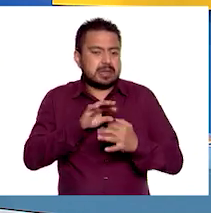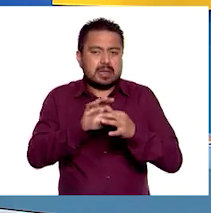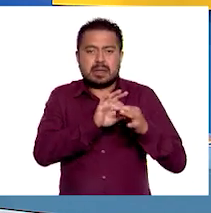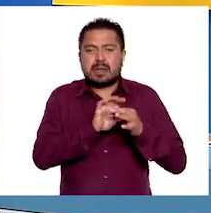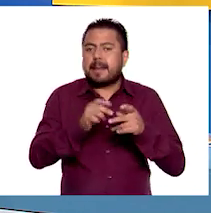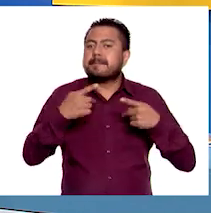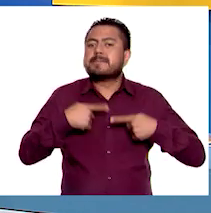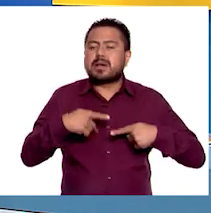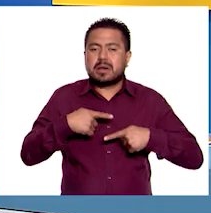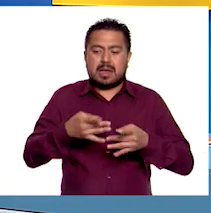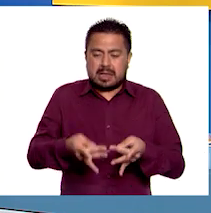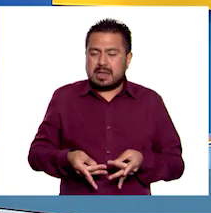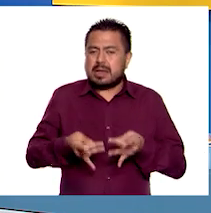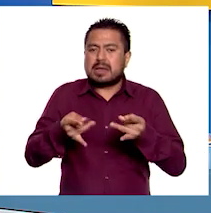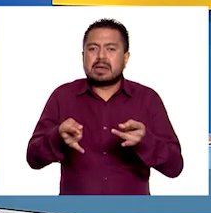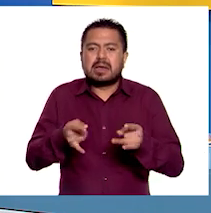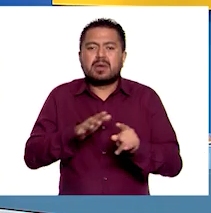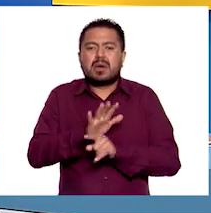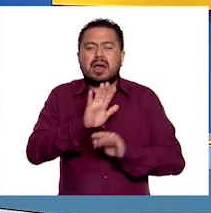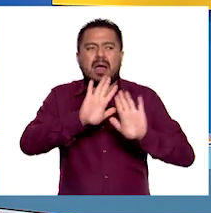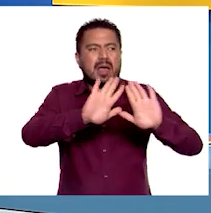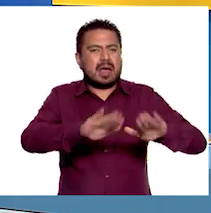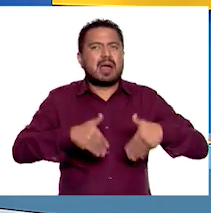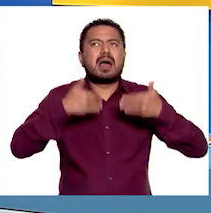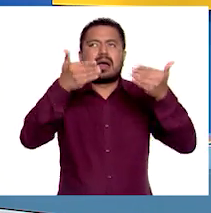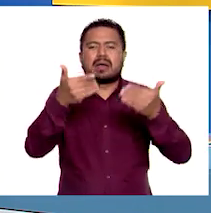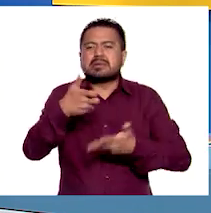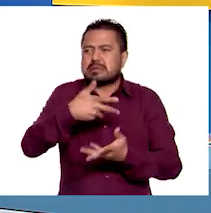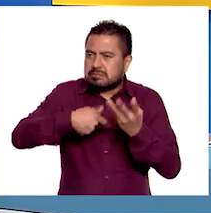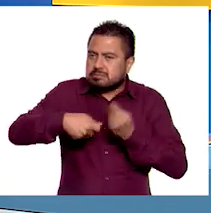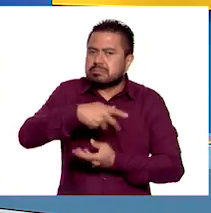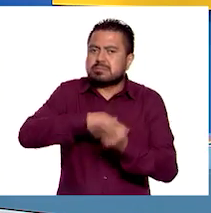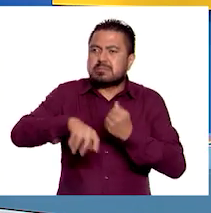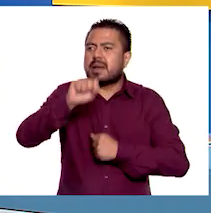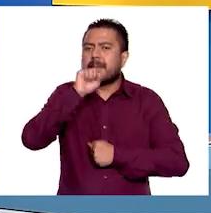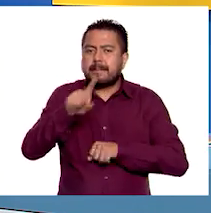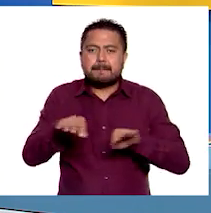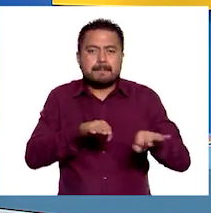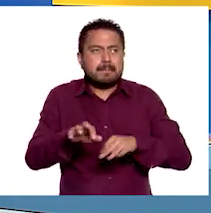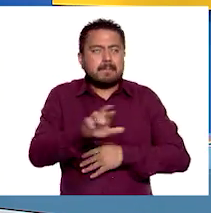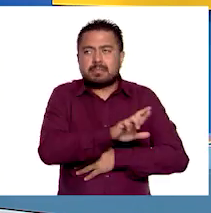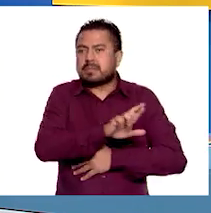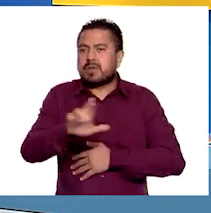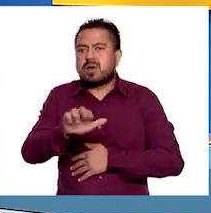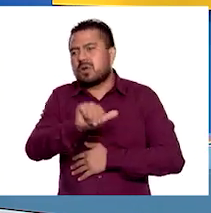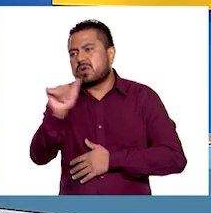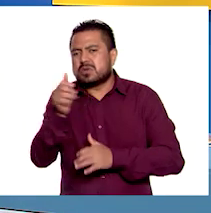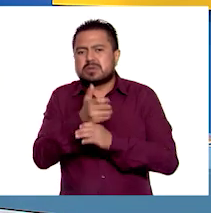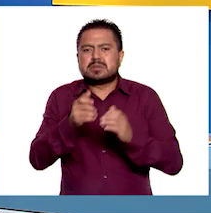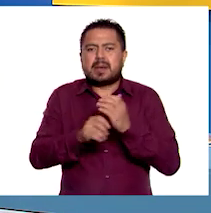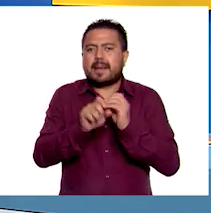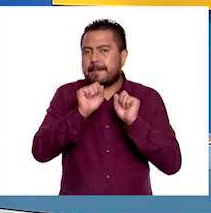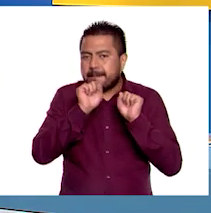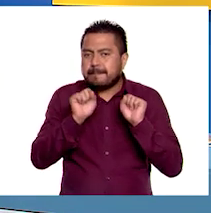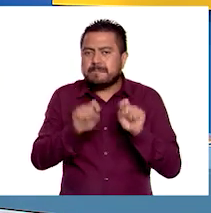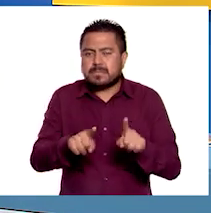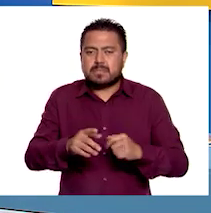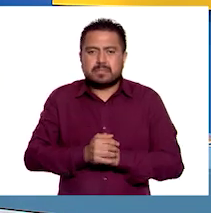personas, la calidad de su ambiente, los ingresos, el empleo, entre otros factores. Entonces,